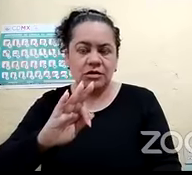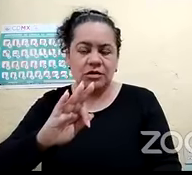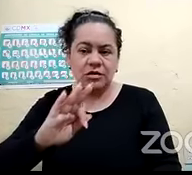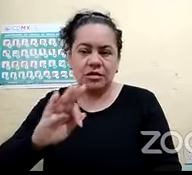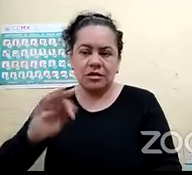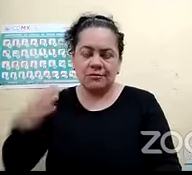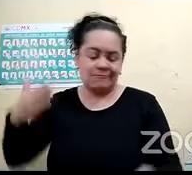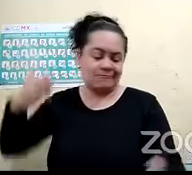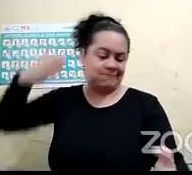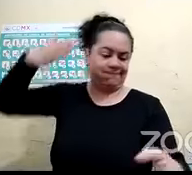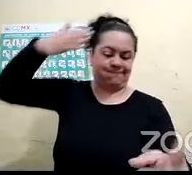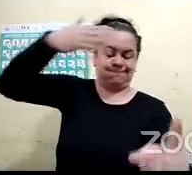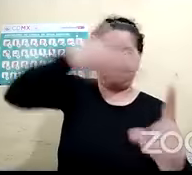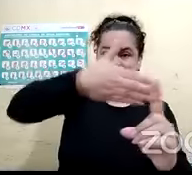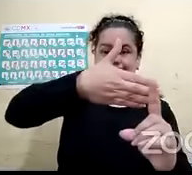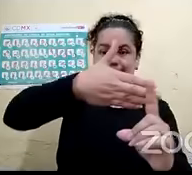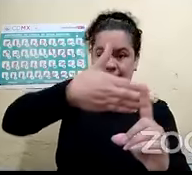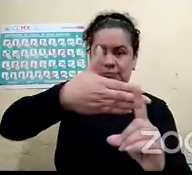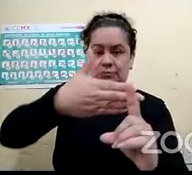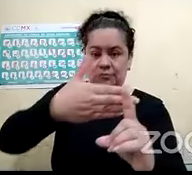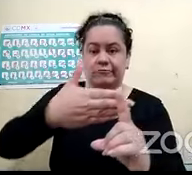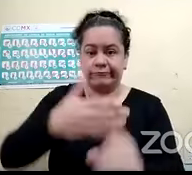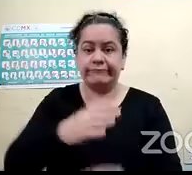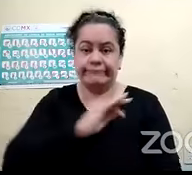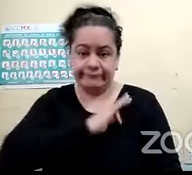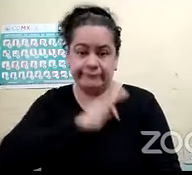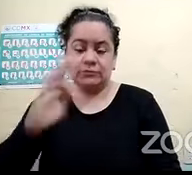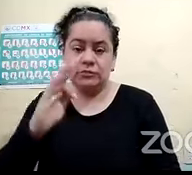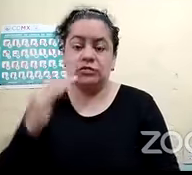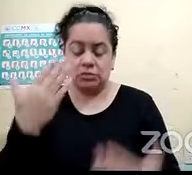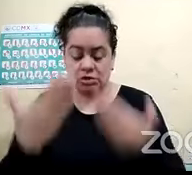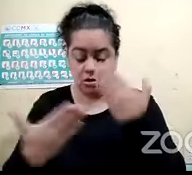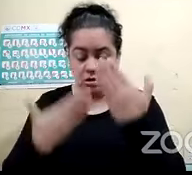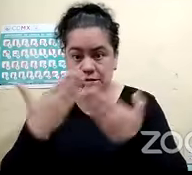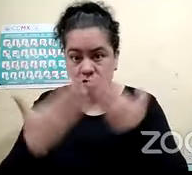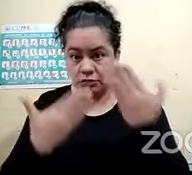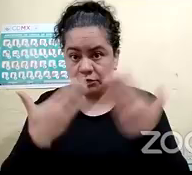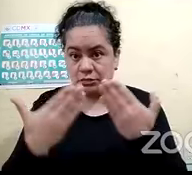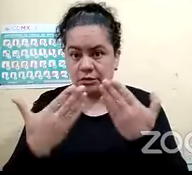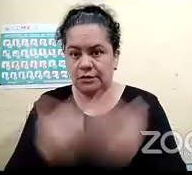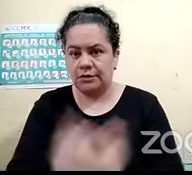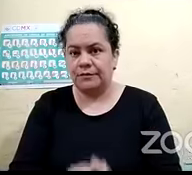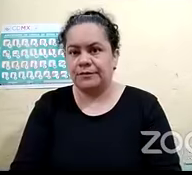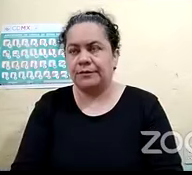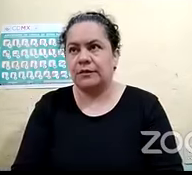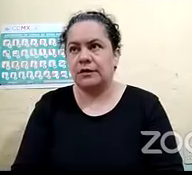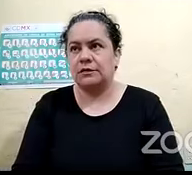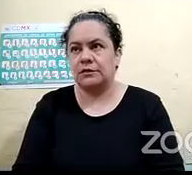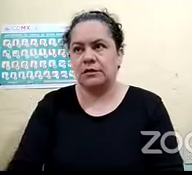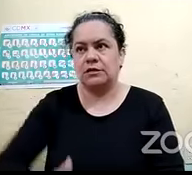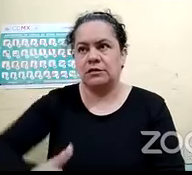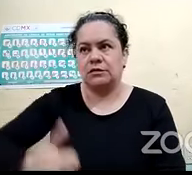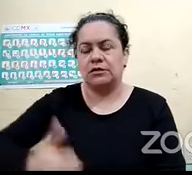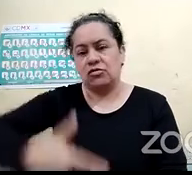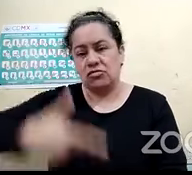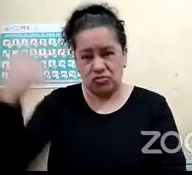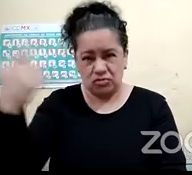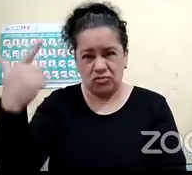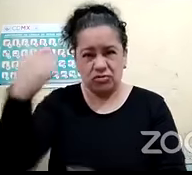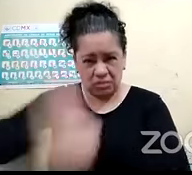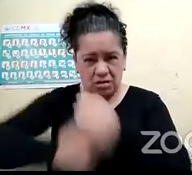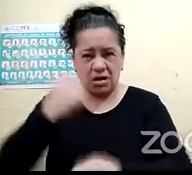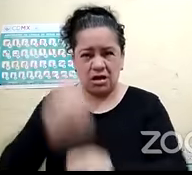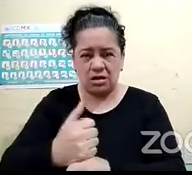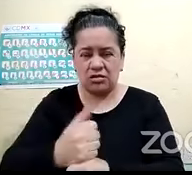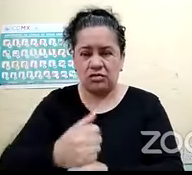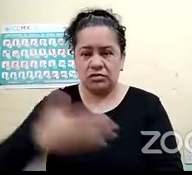retomar mis estudios. Y, bueno, hace doce años, en 2008, se me hizo una